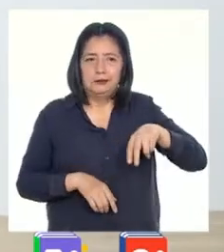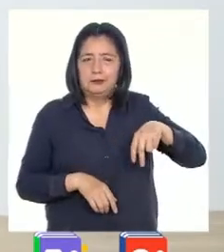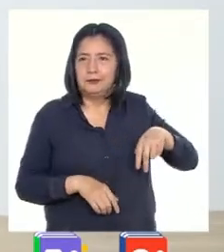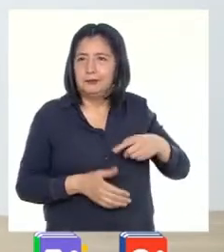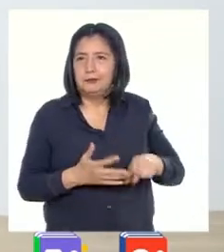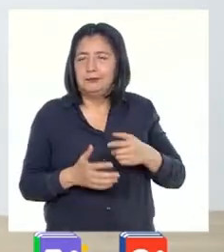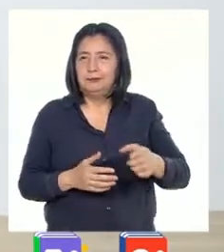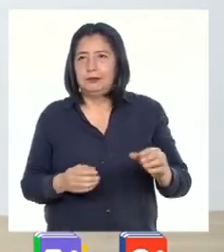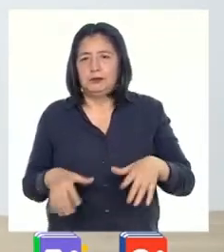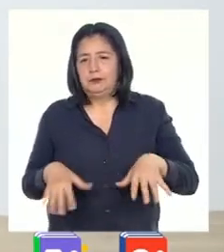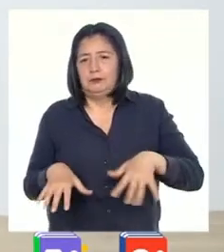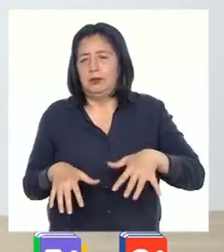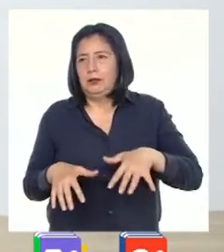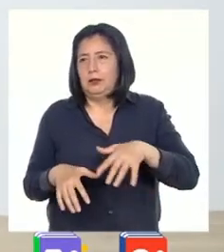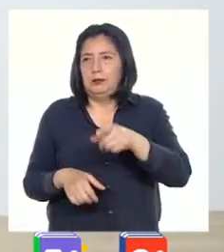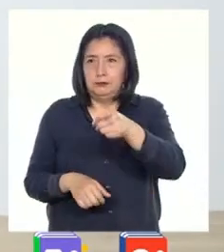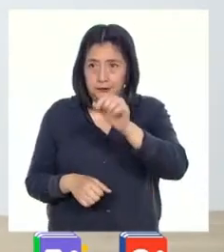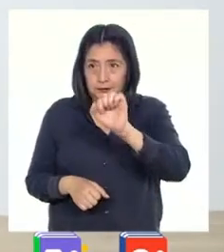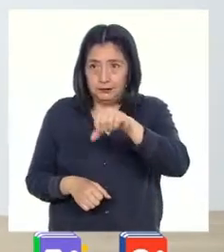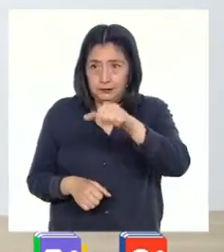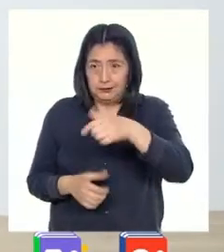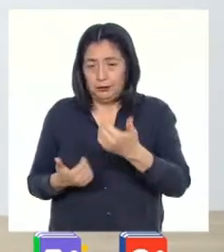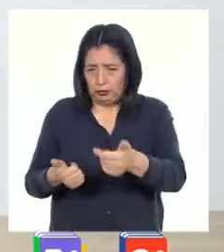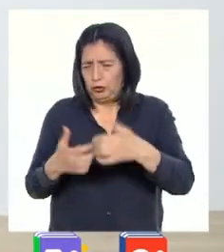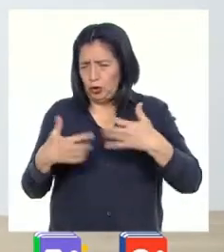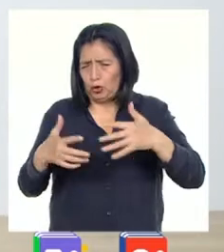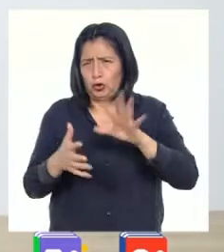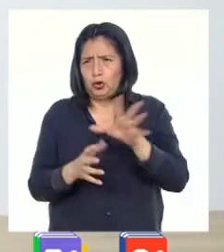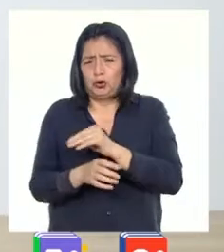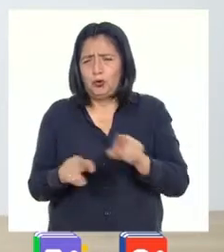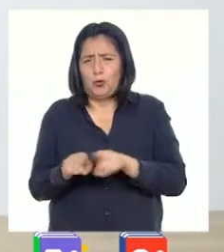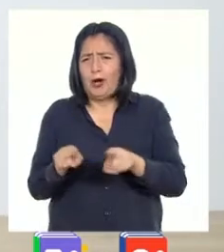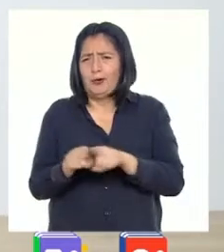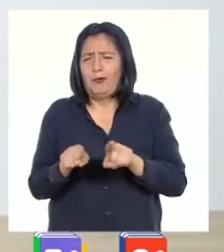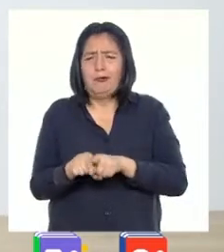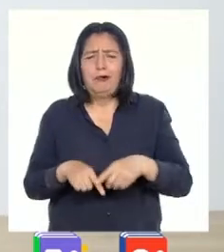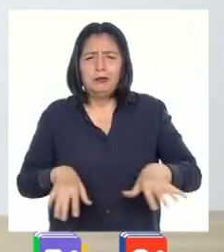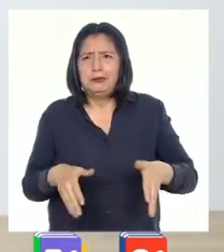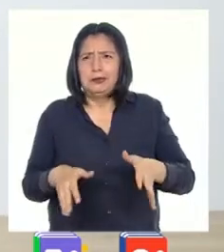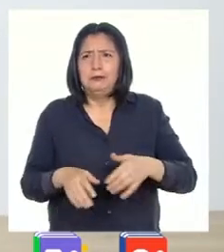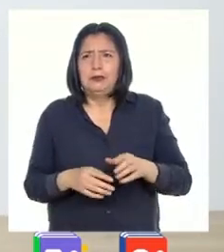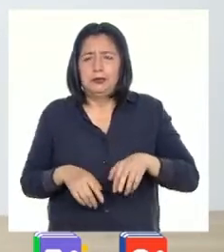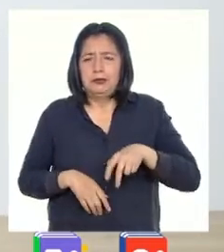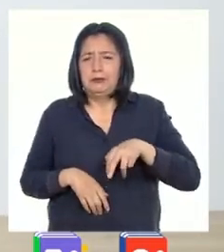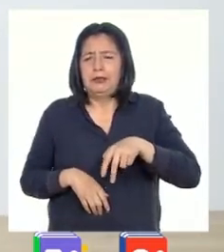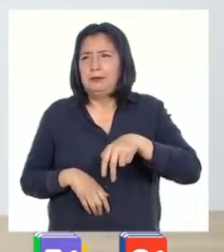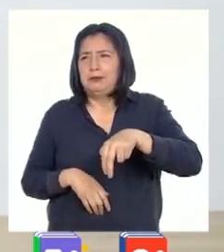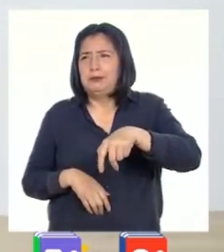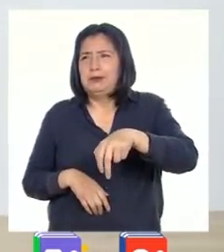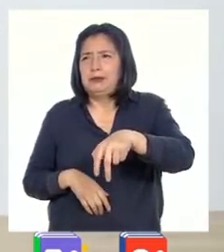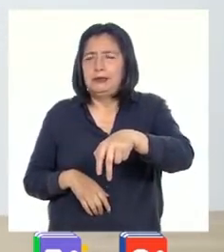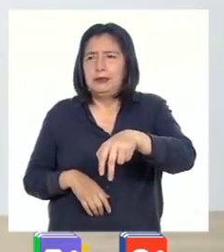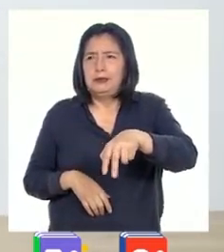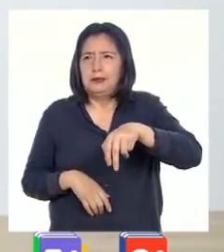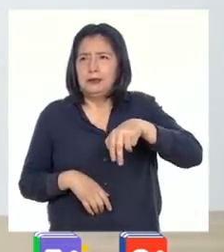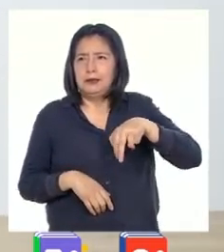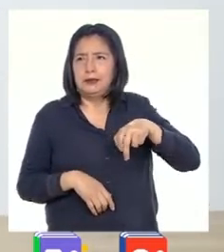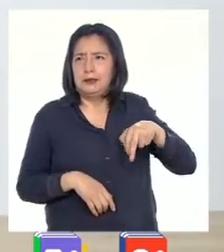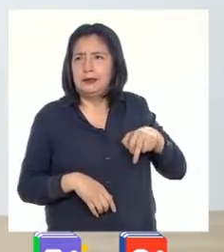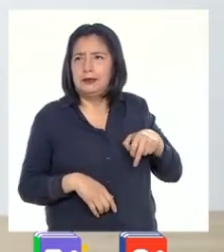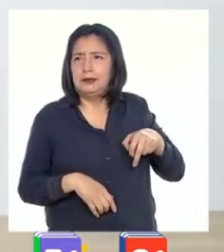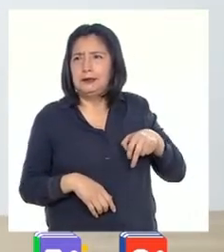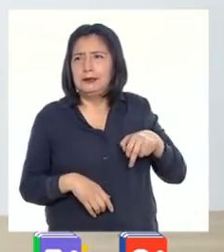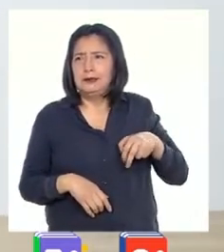Vamos a temblar como una malagua. Eso. Suelta todo. Tiembla como una malagua. Ahora camina hacia adelante. Hacia atrás.